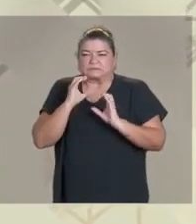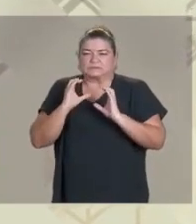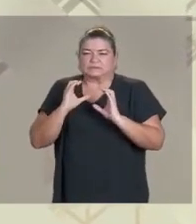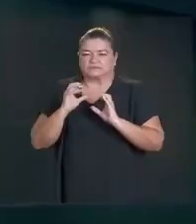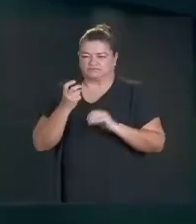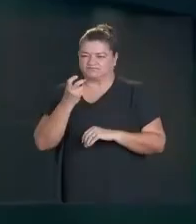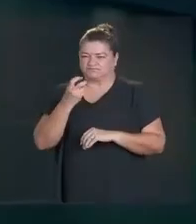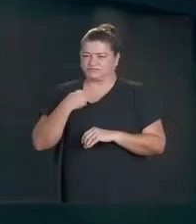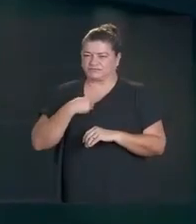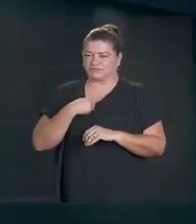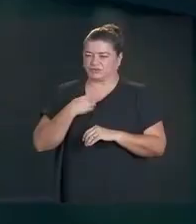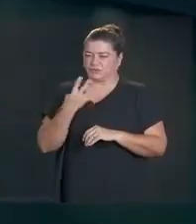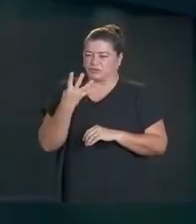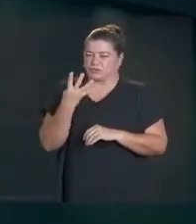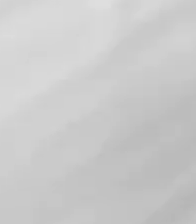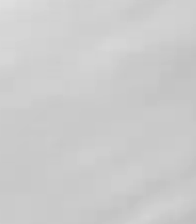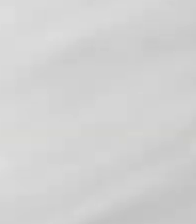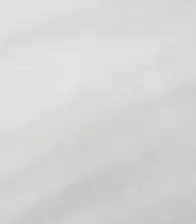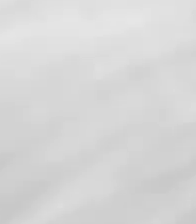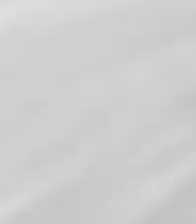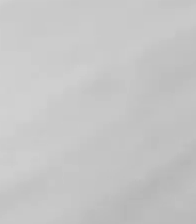piso de la Cuarta Transformación. Muchas gracias.